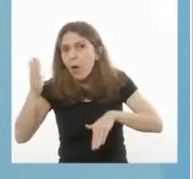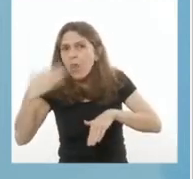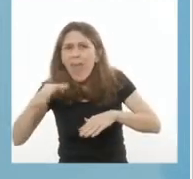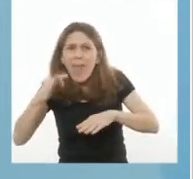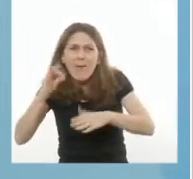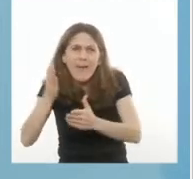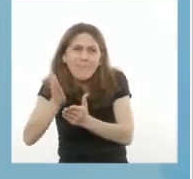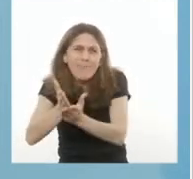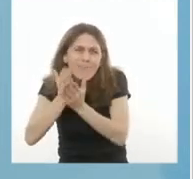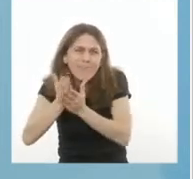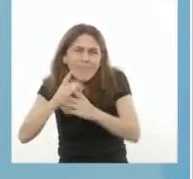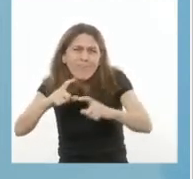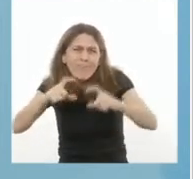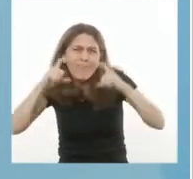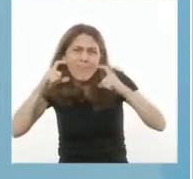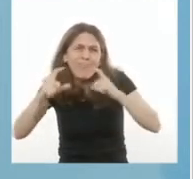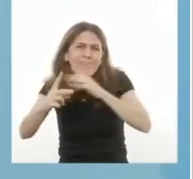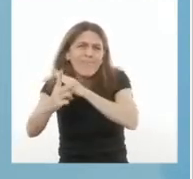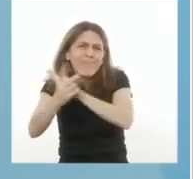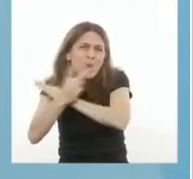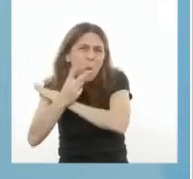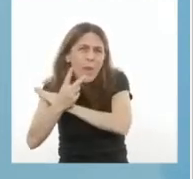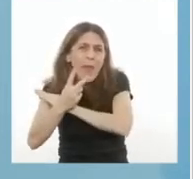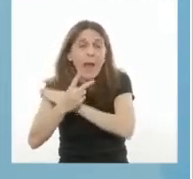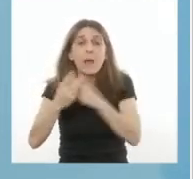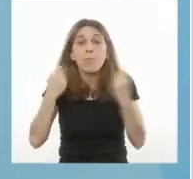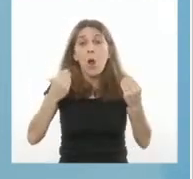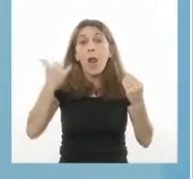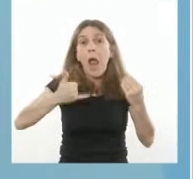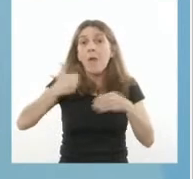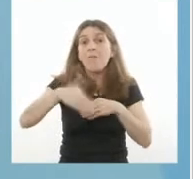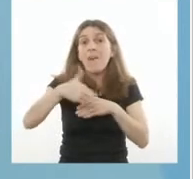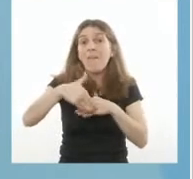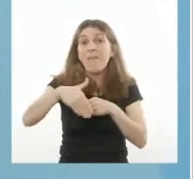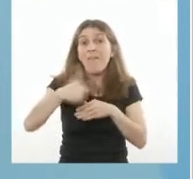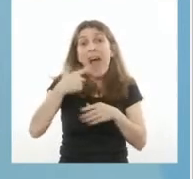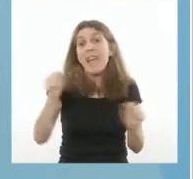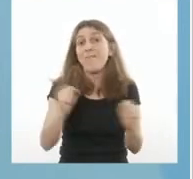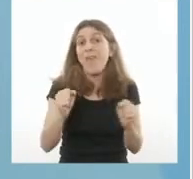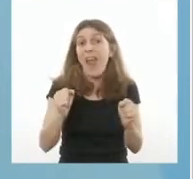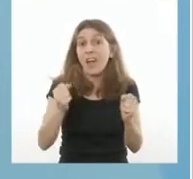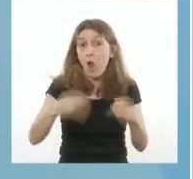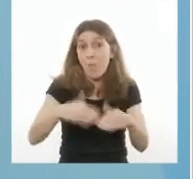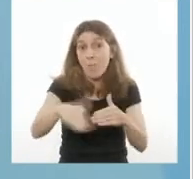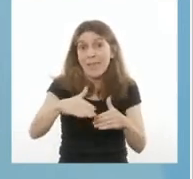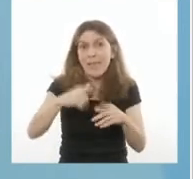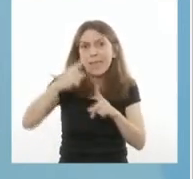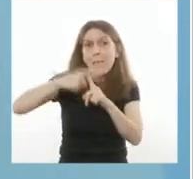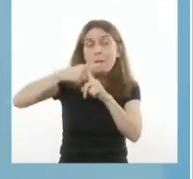Estamos en las puertas del comienzo de las bajas temperaturas y del invierno.